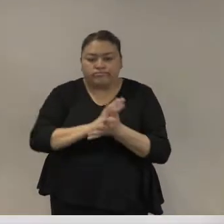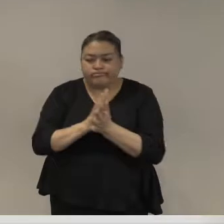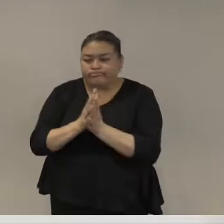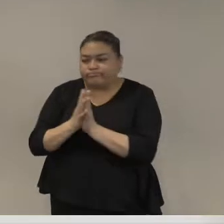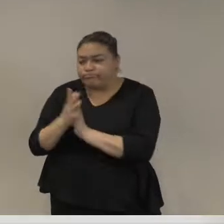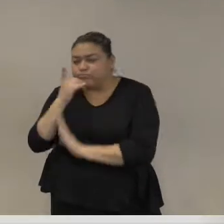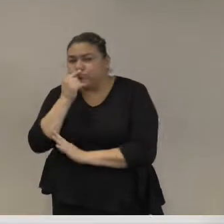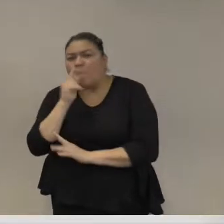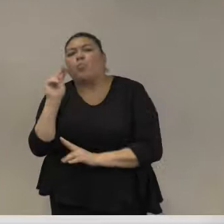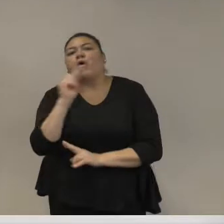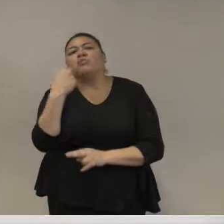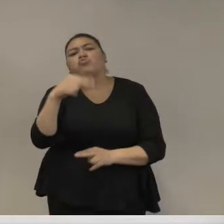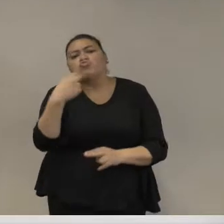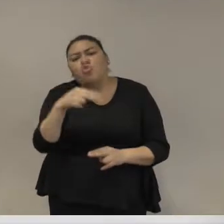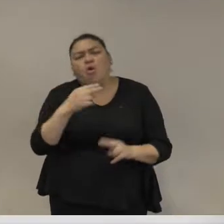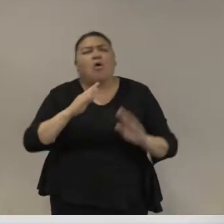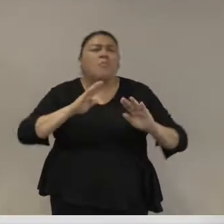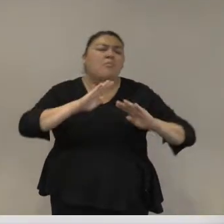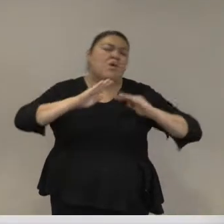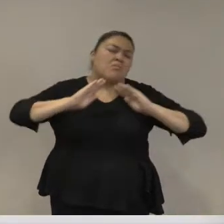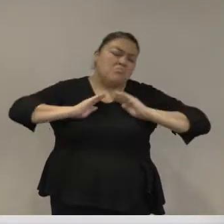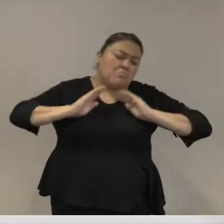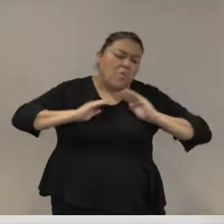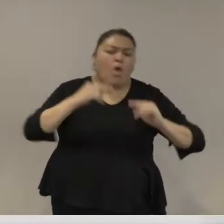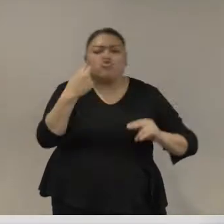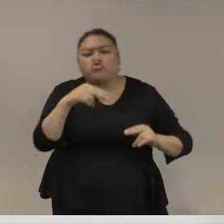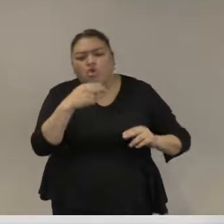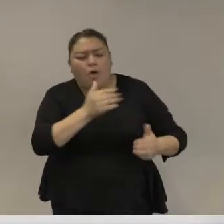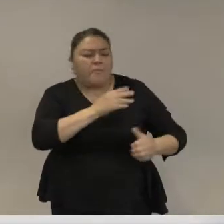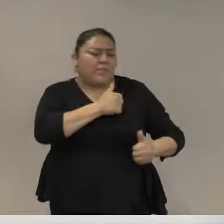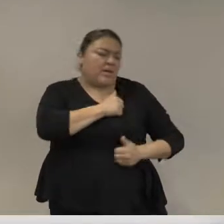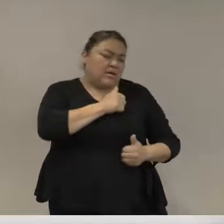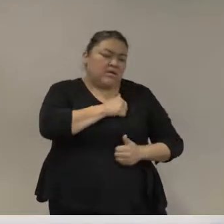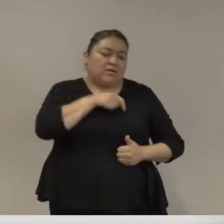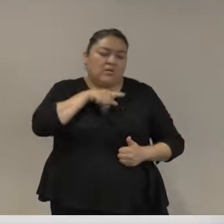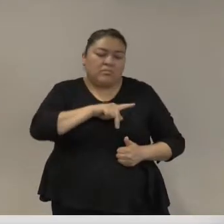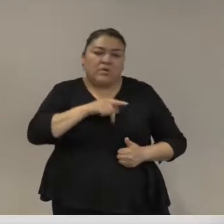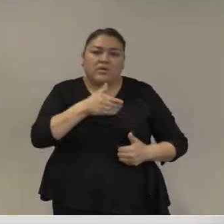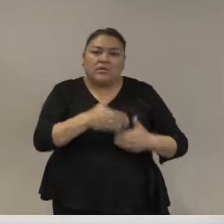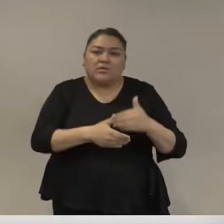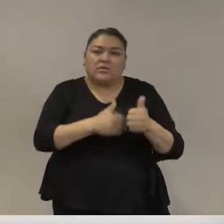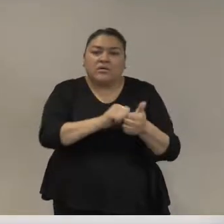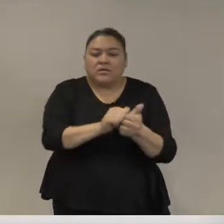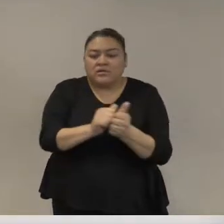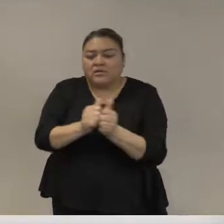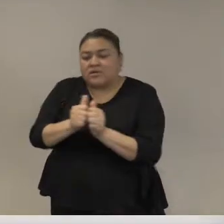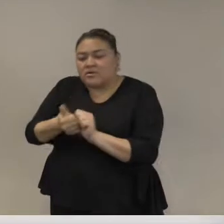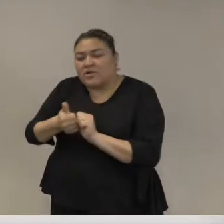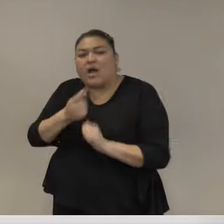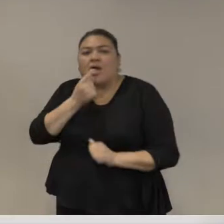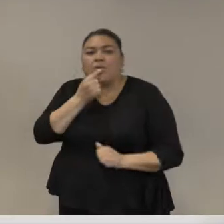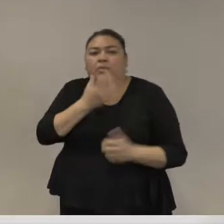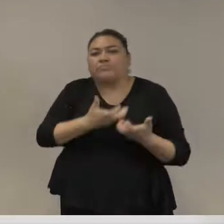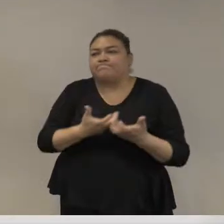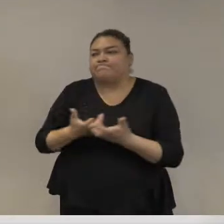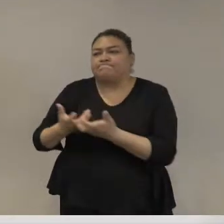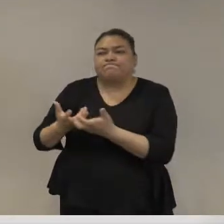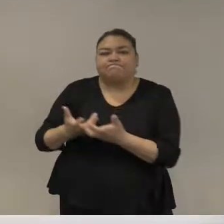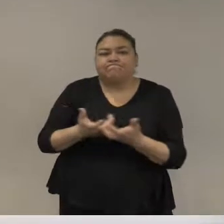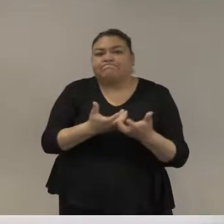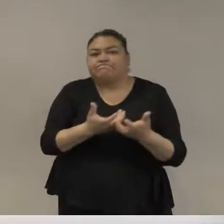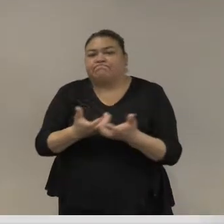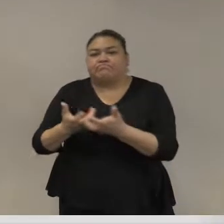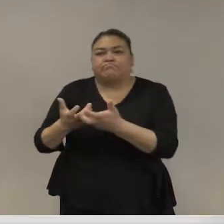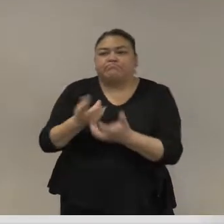llamándose ejército o fuerzas armadas si quieren pero de hecho se convierte paulatinamente en policía ambulante una especie de